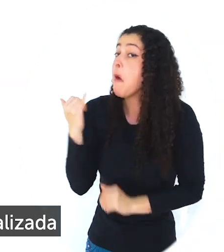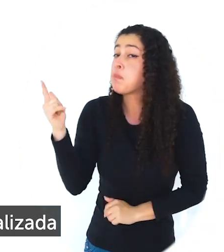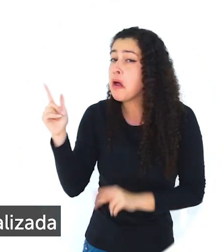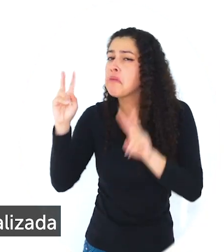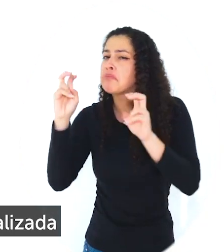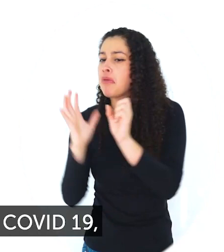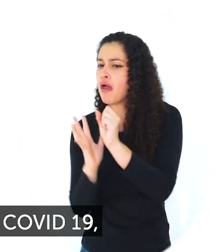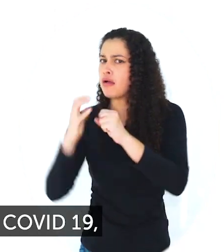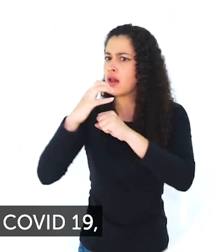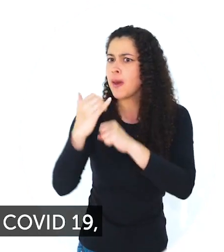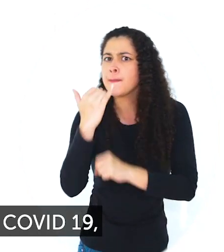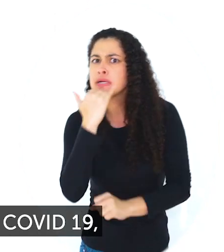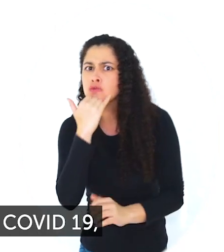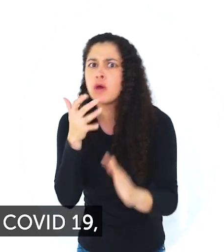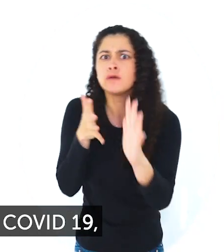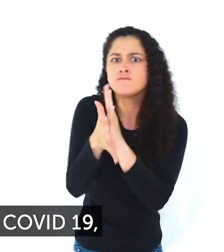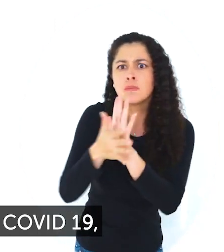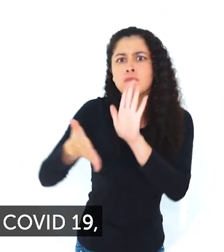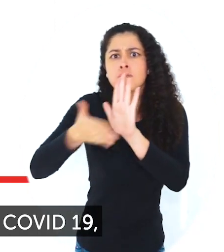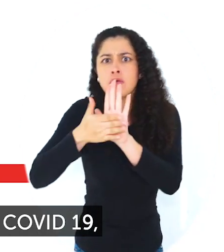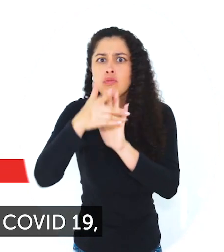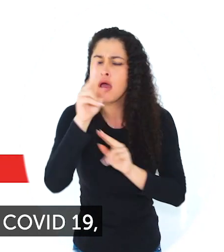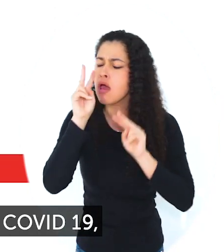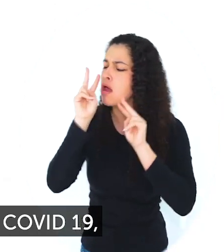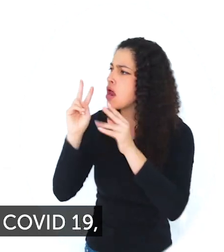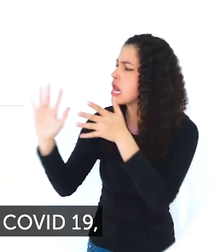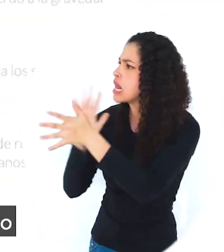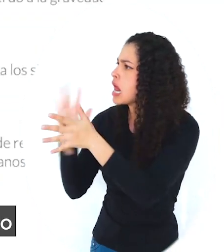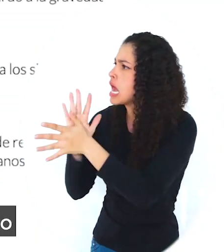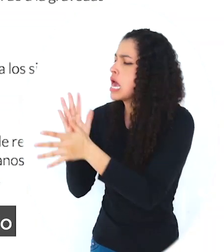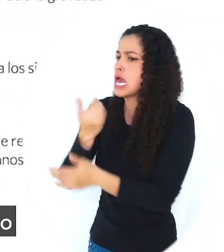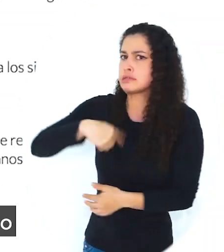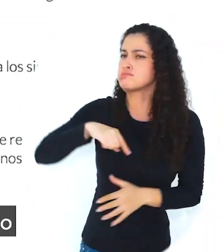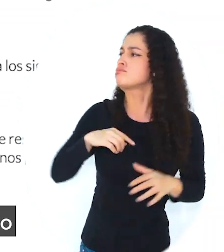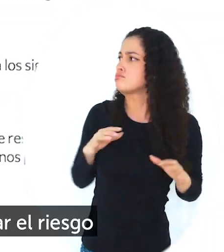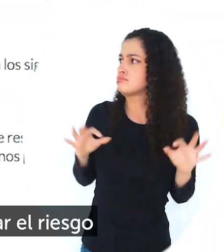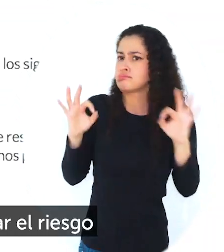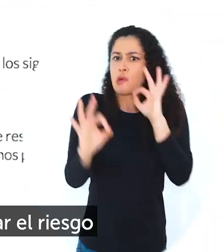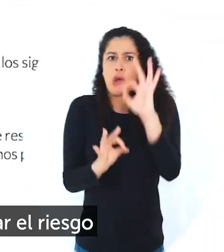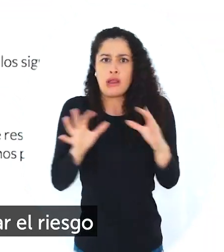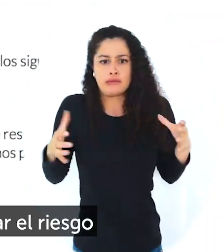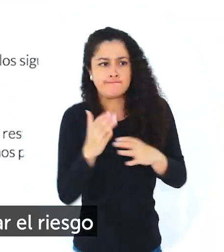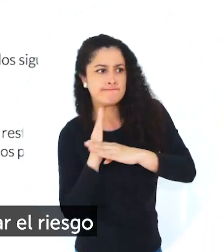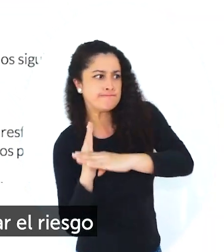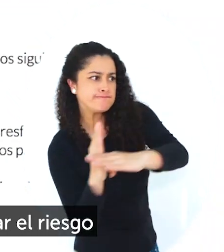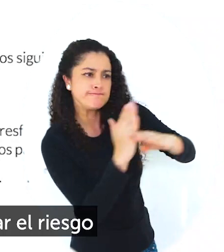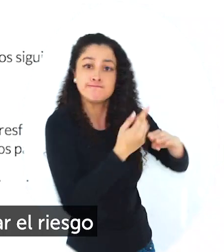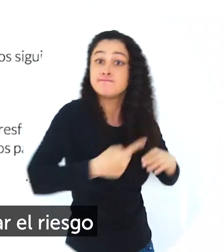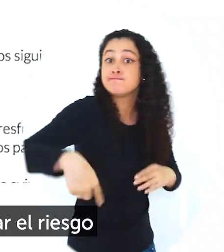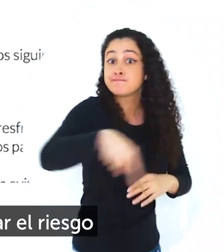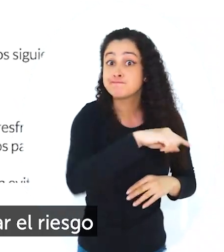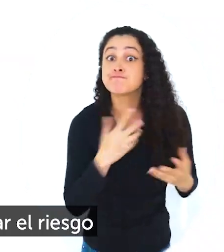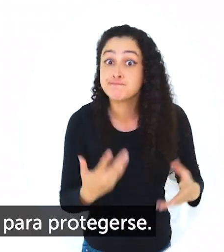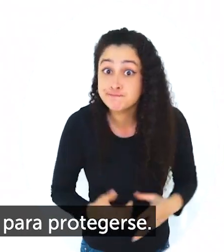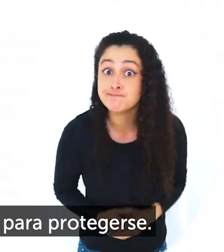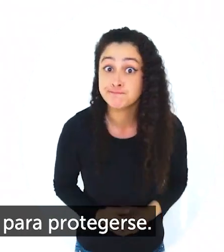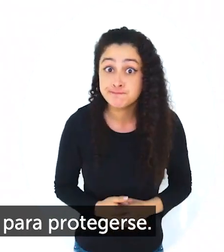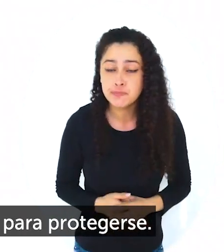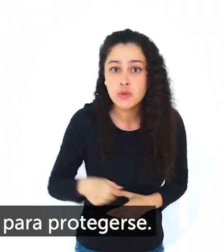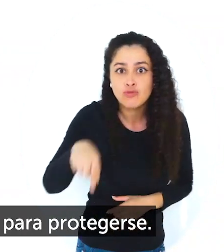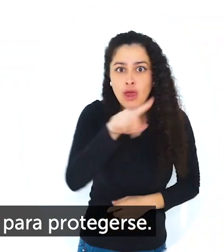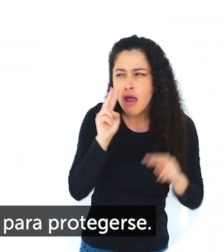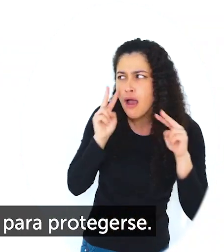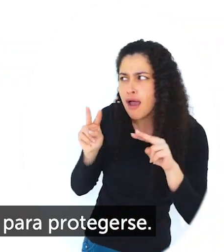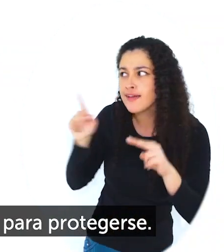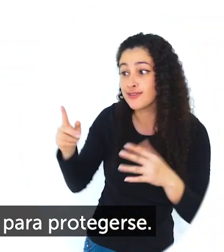y actualizada sobre qué está pasando con el COVID-19, qué estamos haciendo desde la Secretaría para mitigar el riesgo y qué